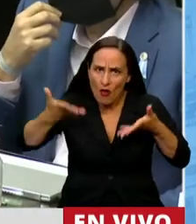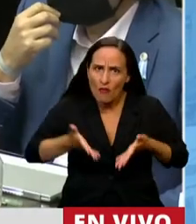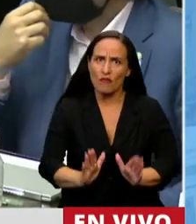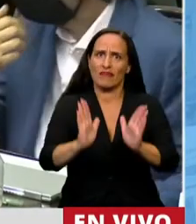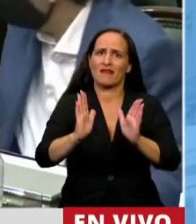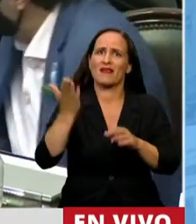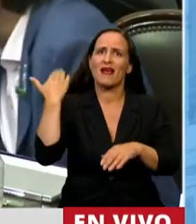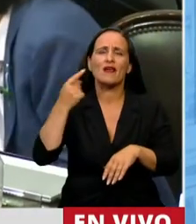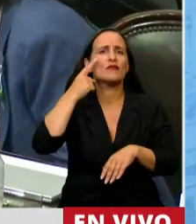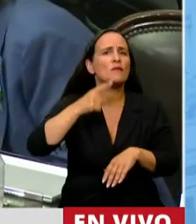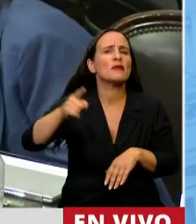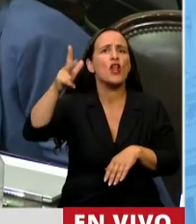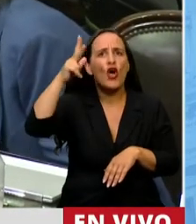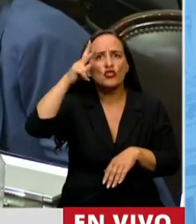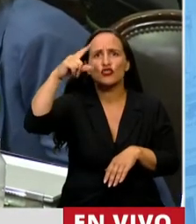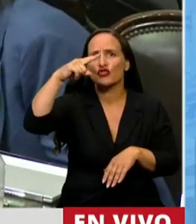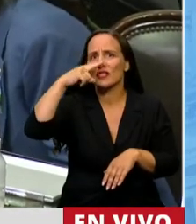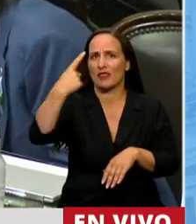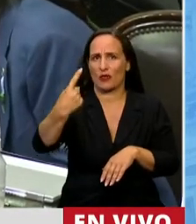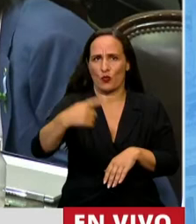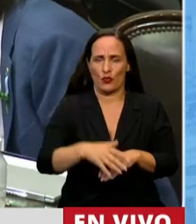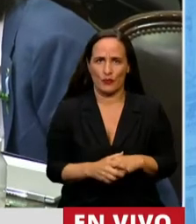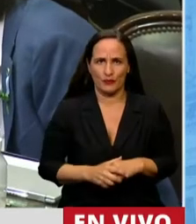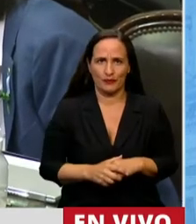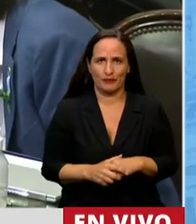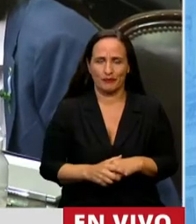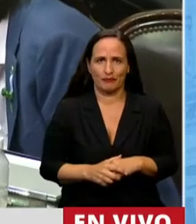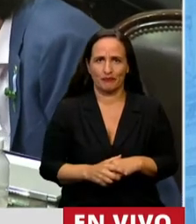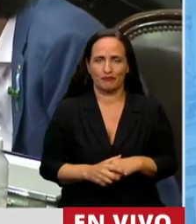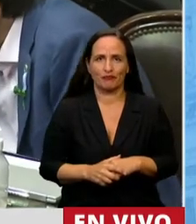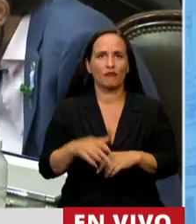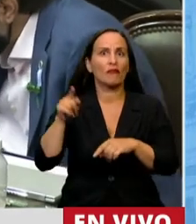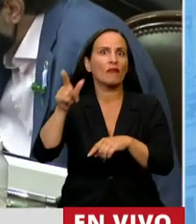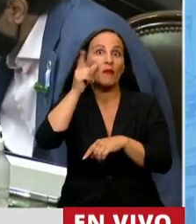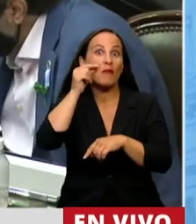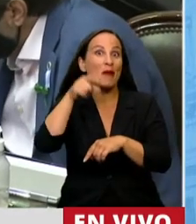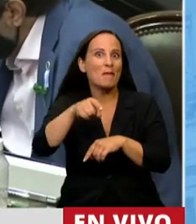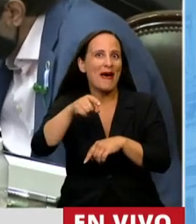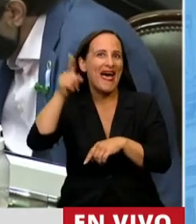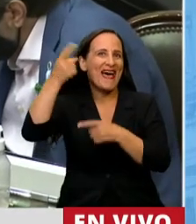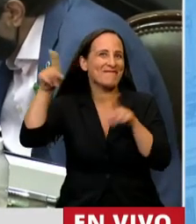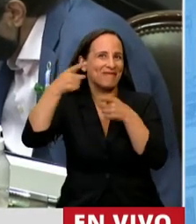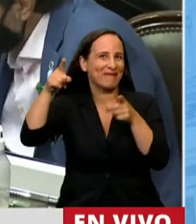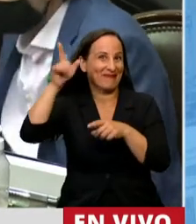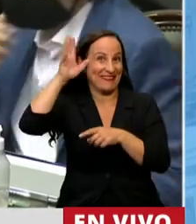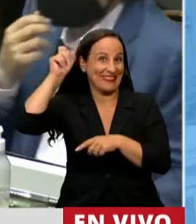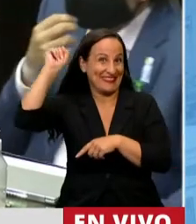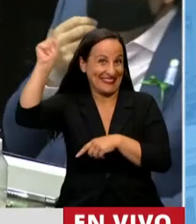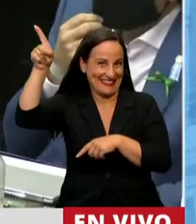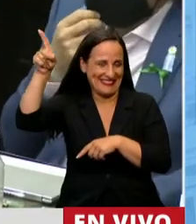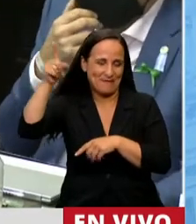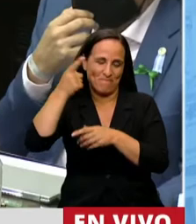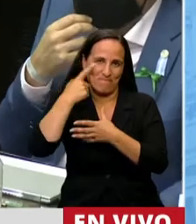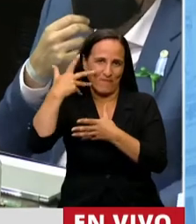acaecido en 1871. Hija del barítono Pietro Andrea Giorgi